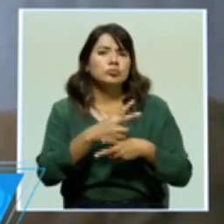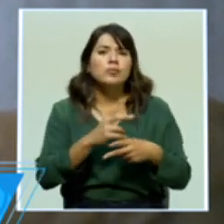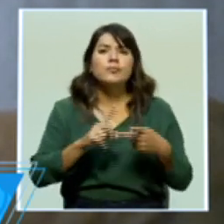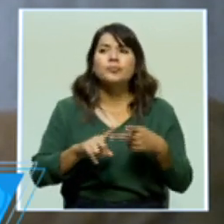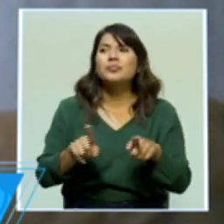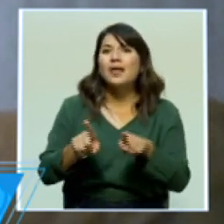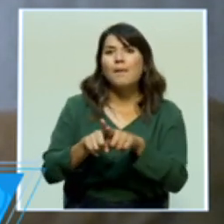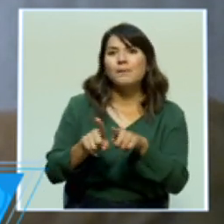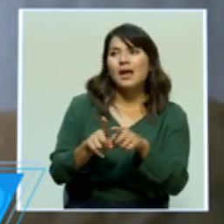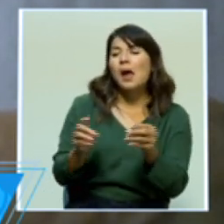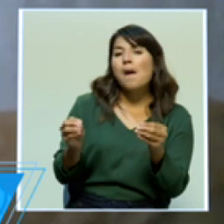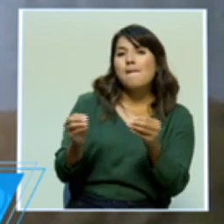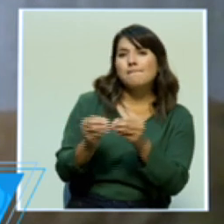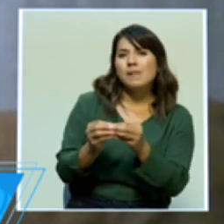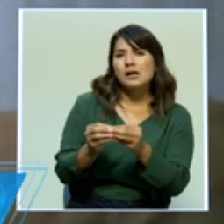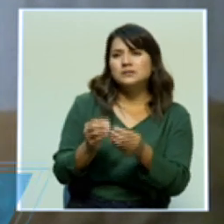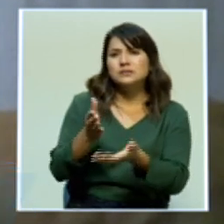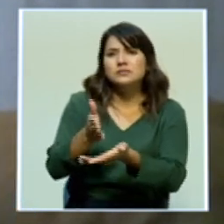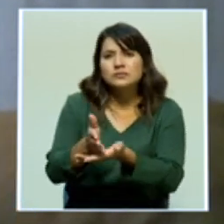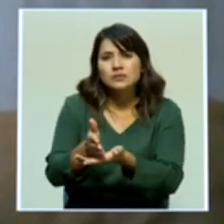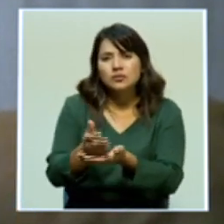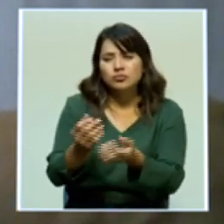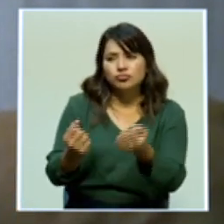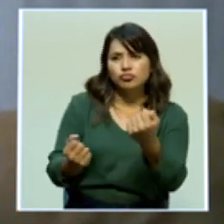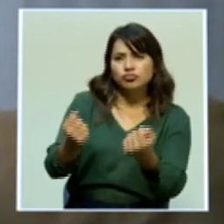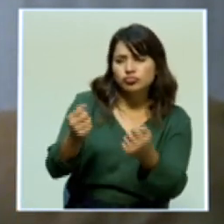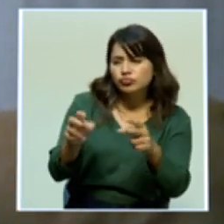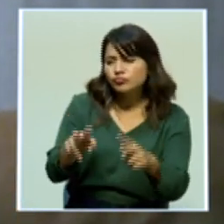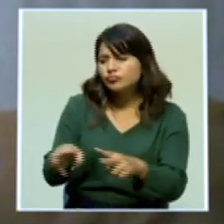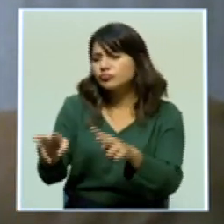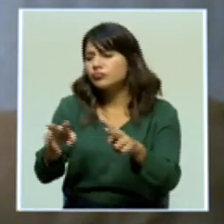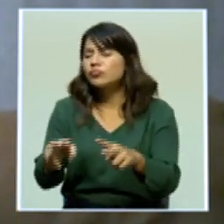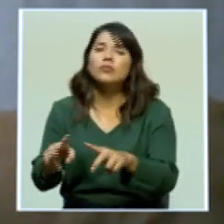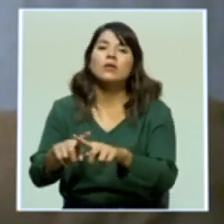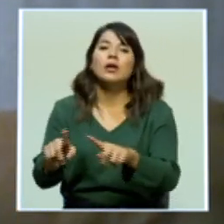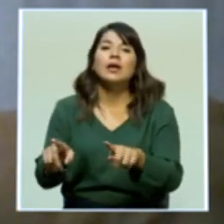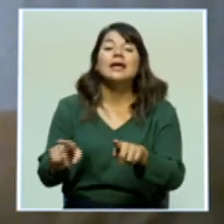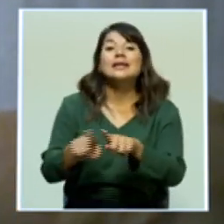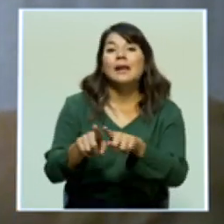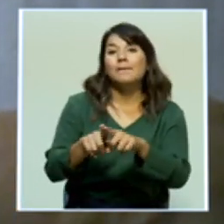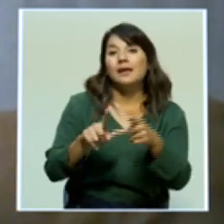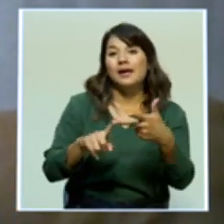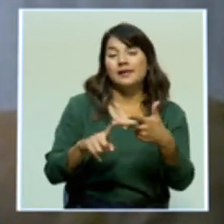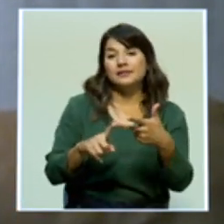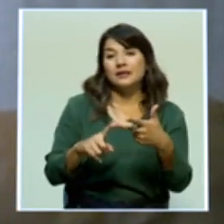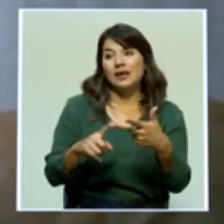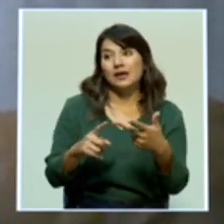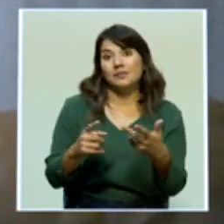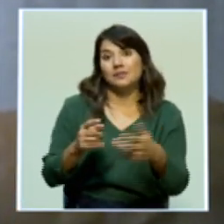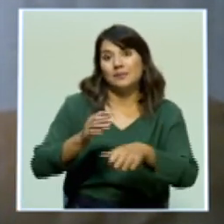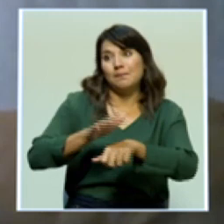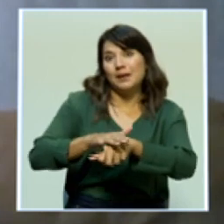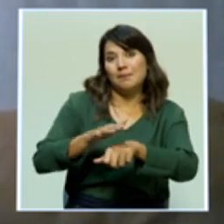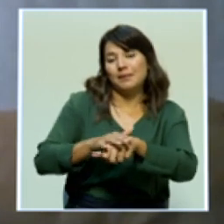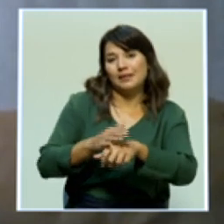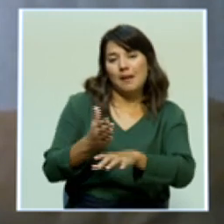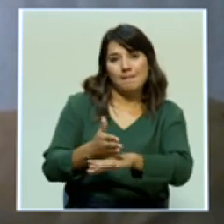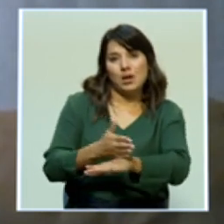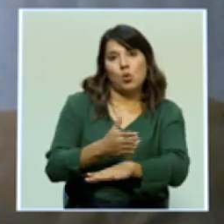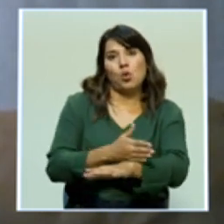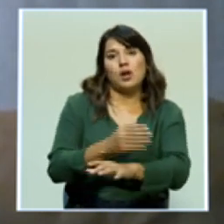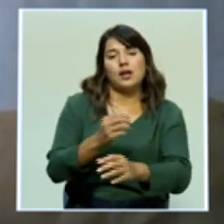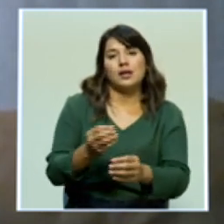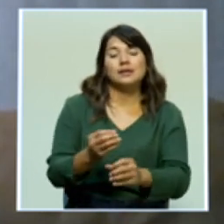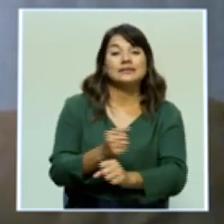restricción vehicular a ciertas horas que ha facilitado a estos números y que les ha